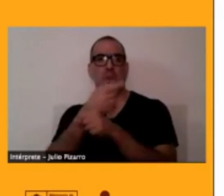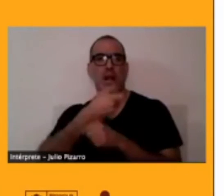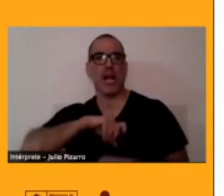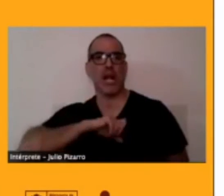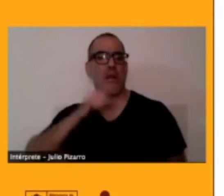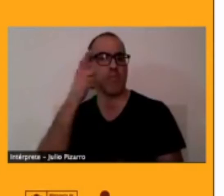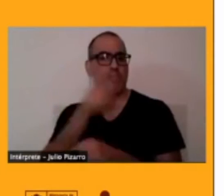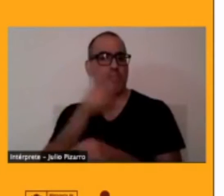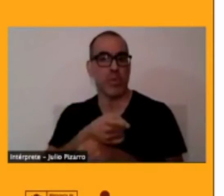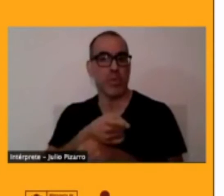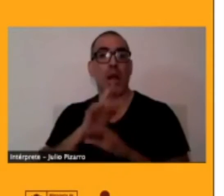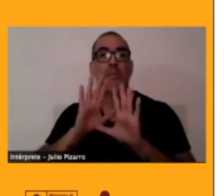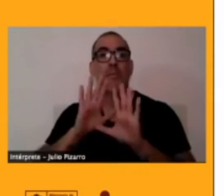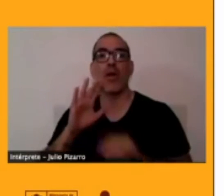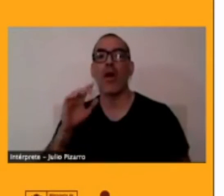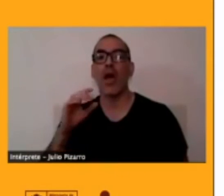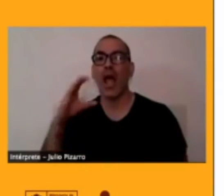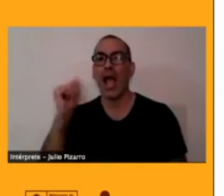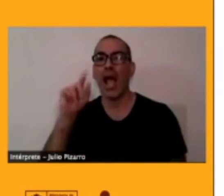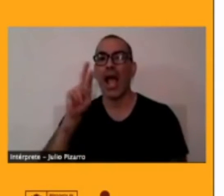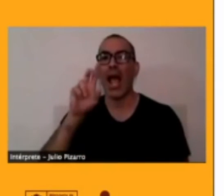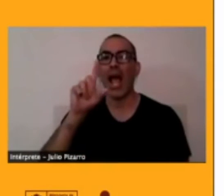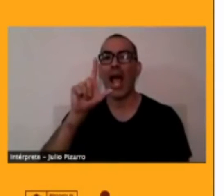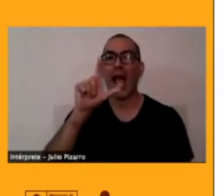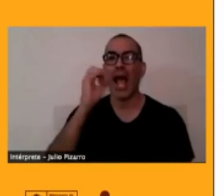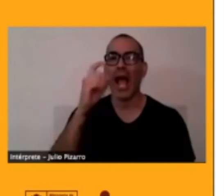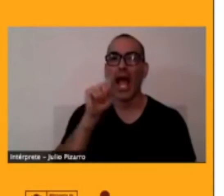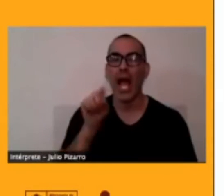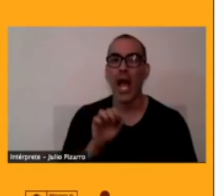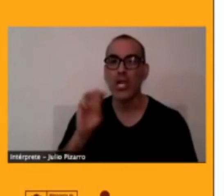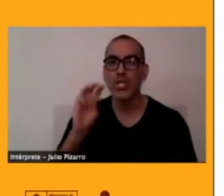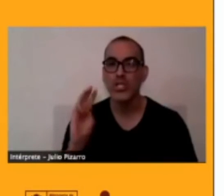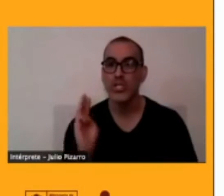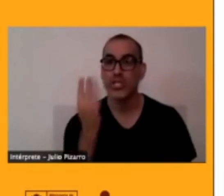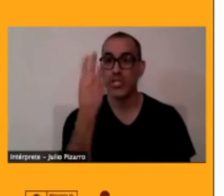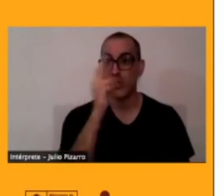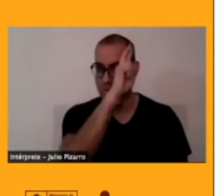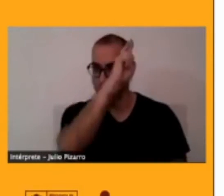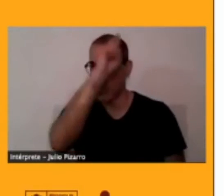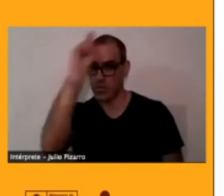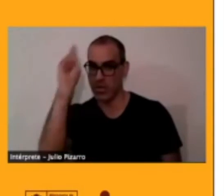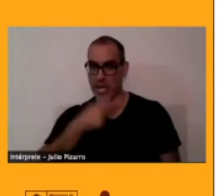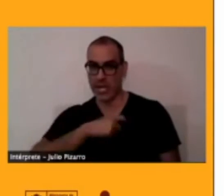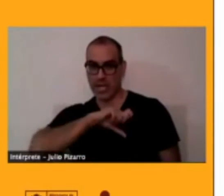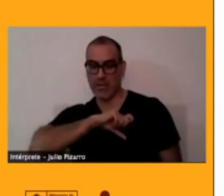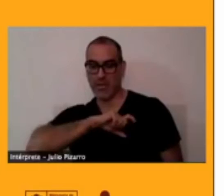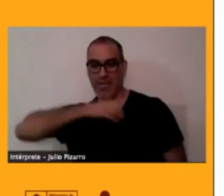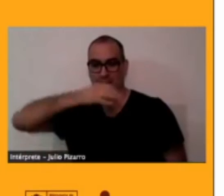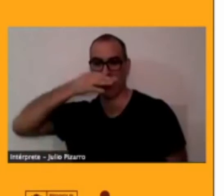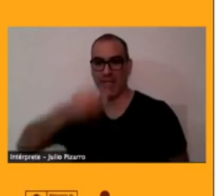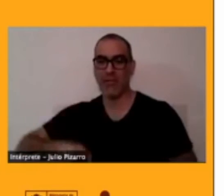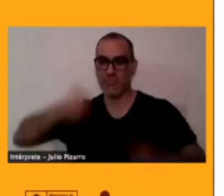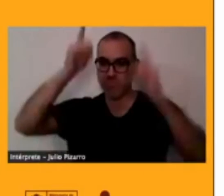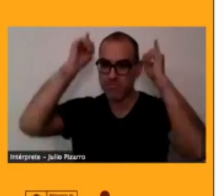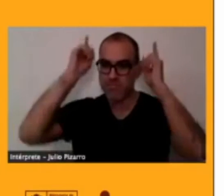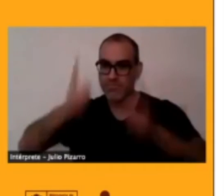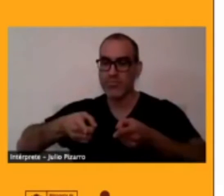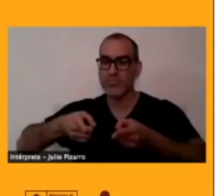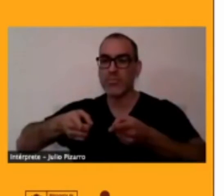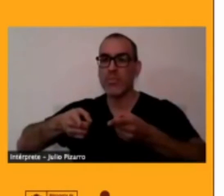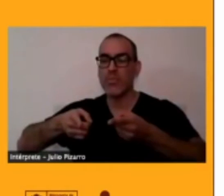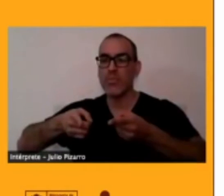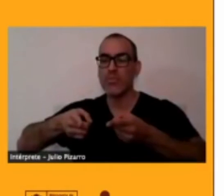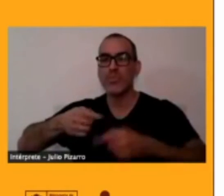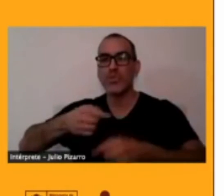III, a periodos cercanos al final de la colonia, dice que es una imposición, una orden, que todos los nativos de